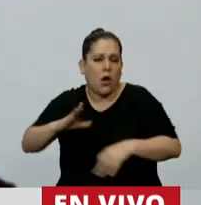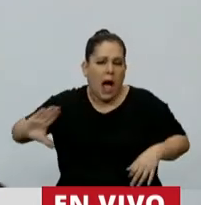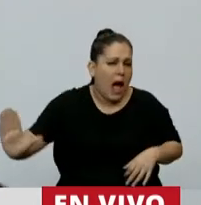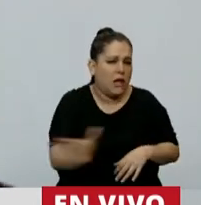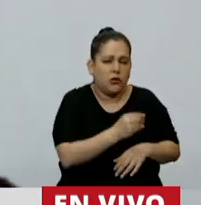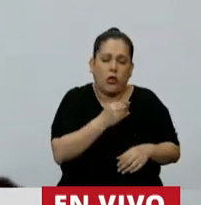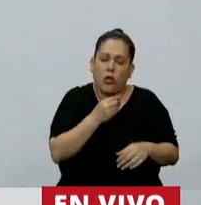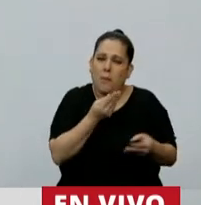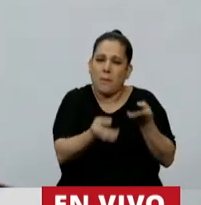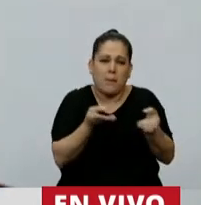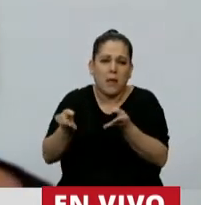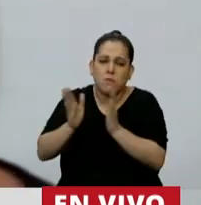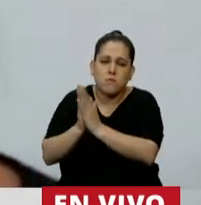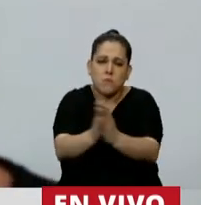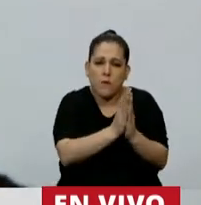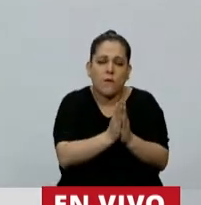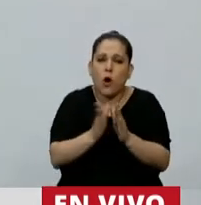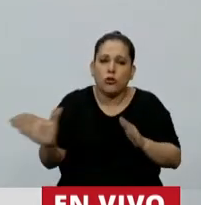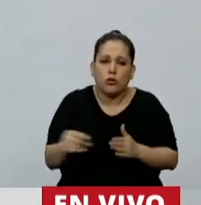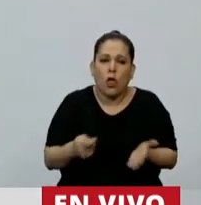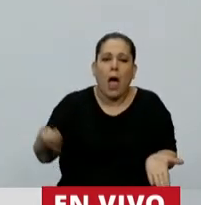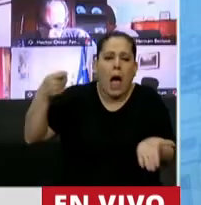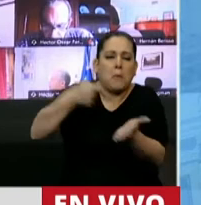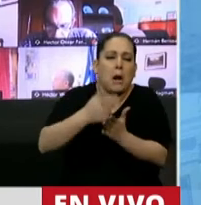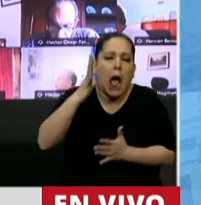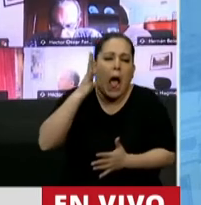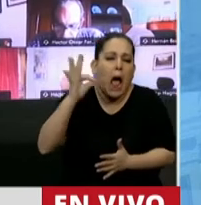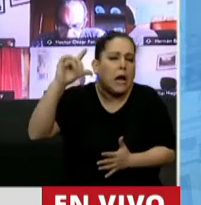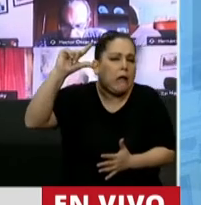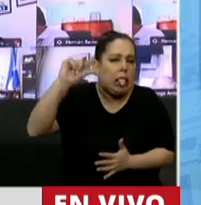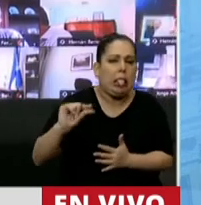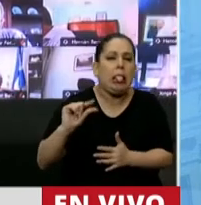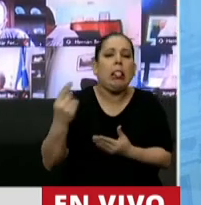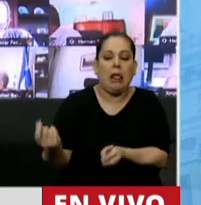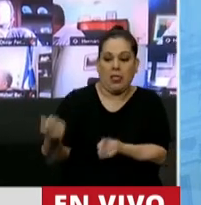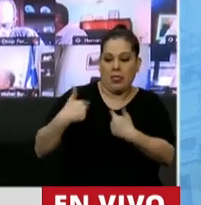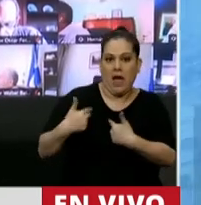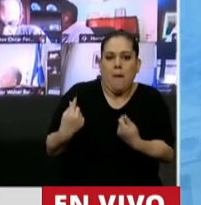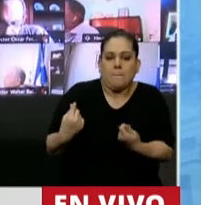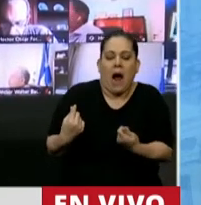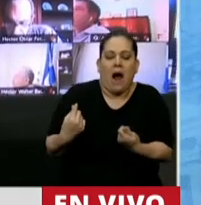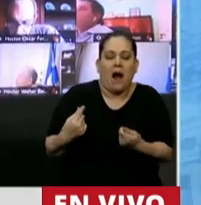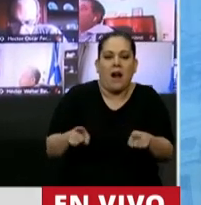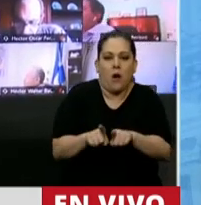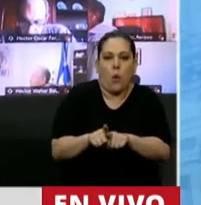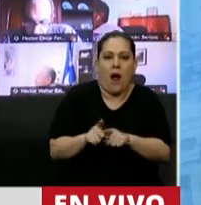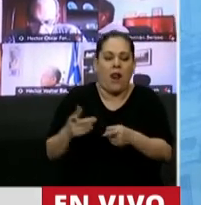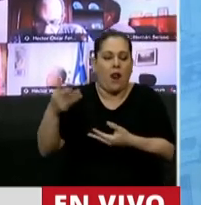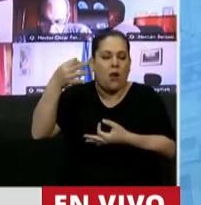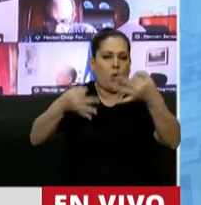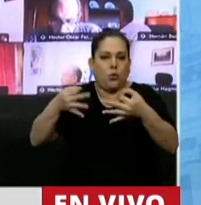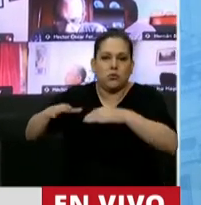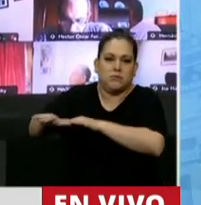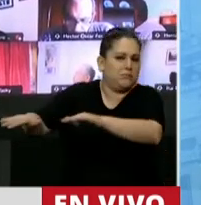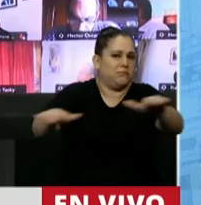que aporten una suma insignificativa para poner a la Argentina de pie de manera justa y solidaria. Muchas